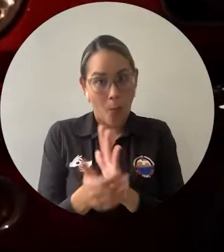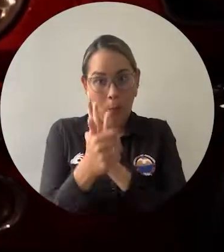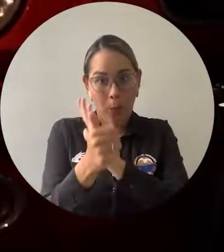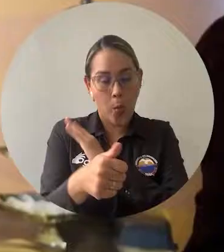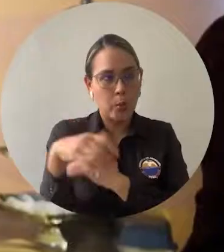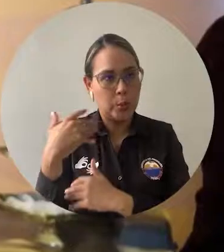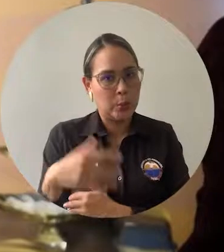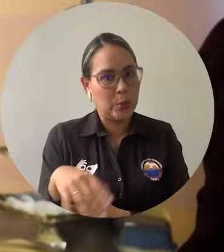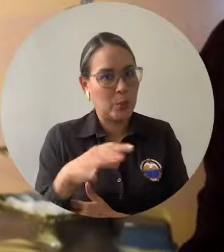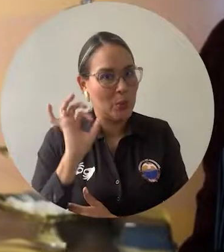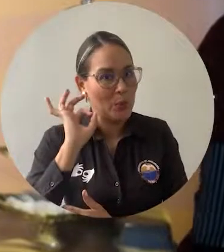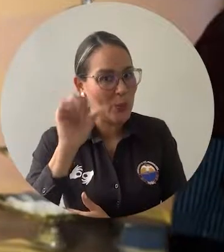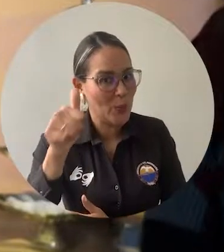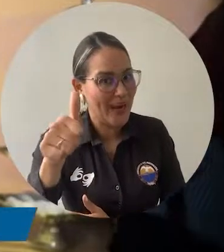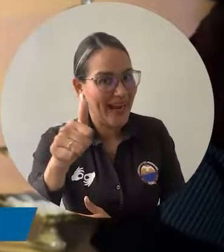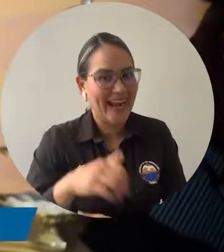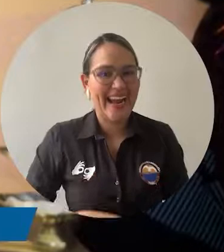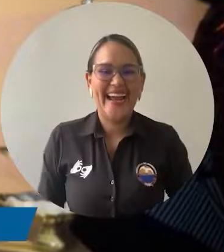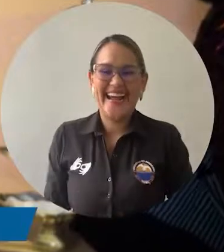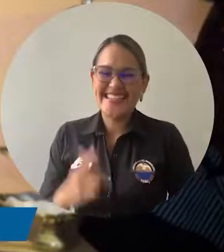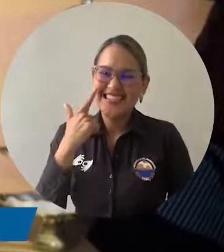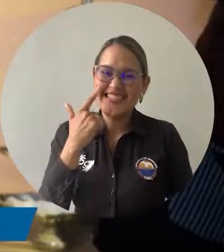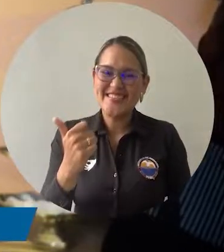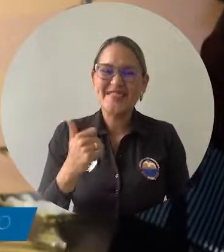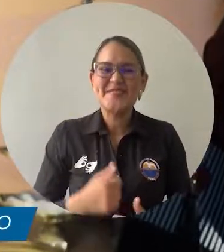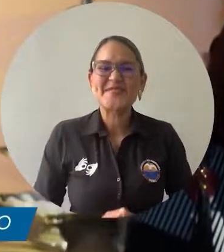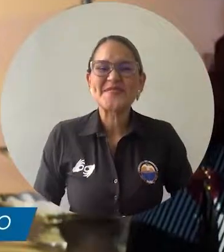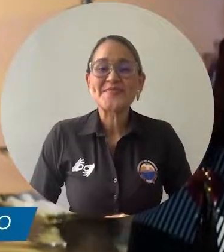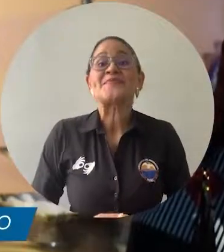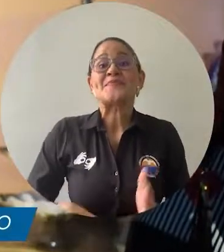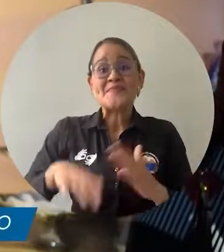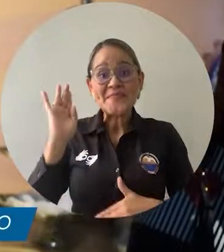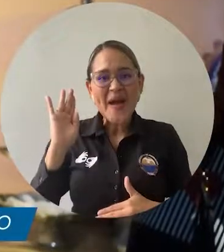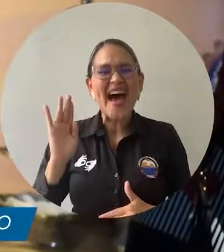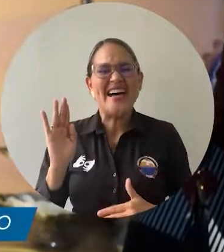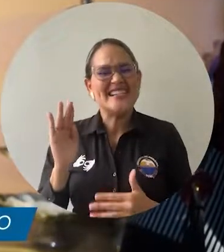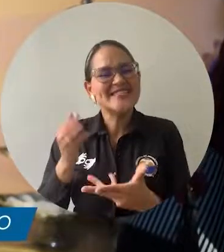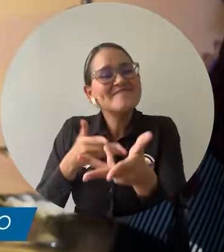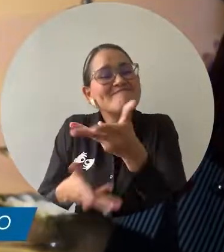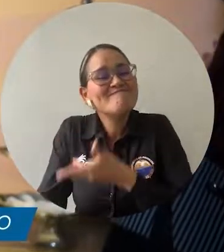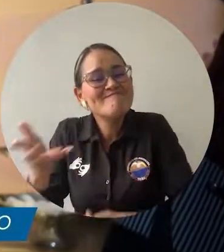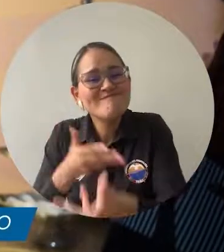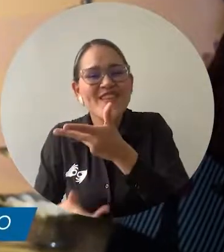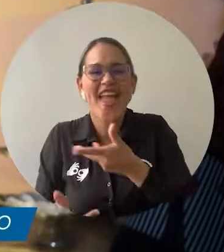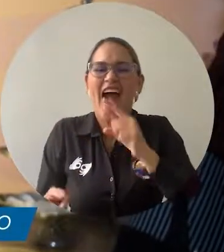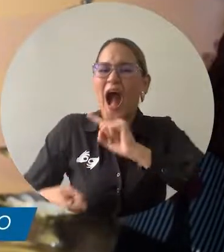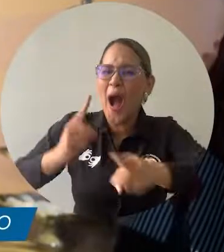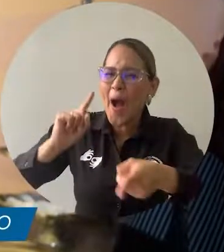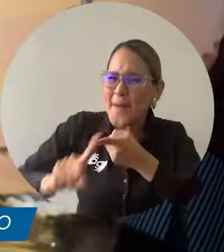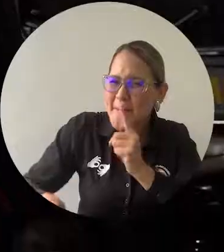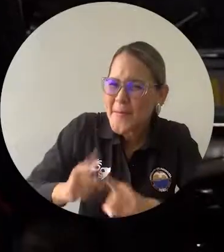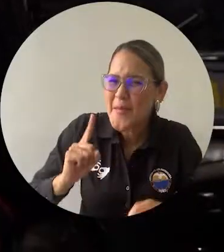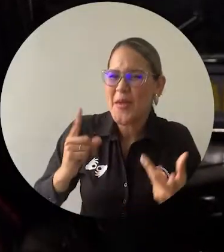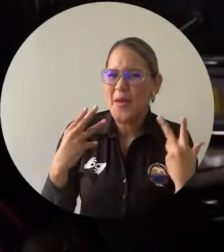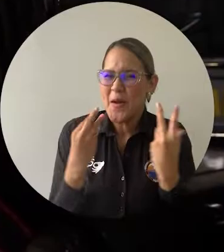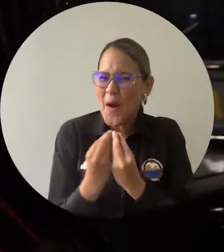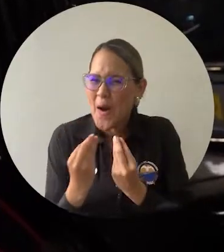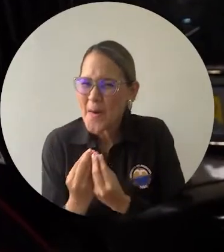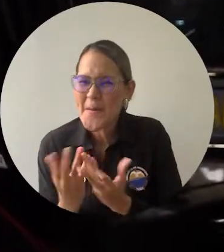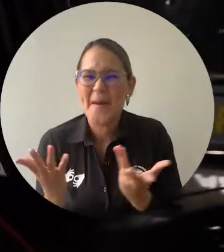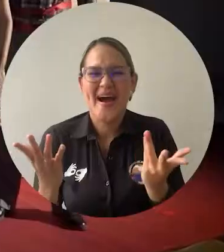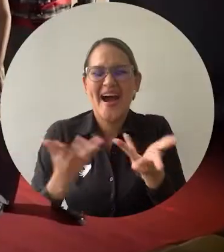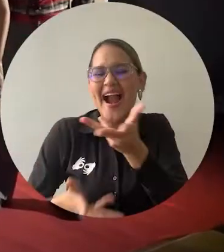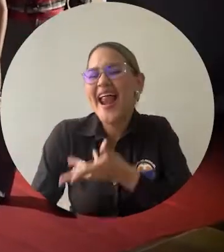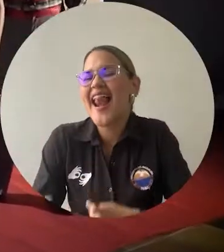chévere. Más que un evento, genera un espacio para compartir entre amigos, colegas, una oportunidad